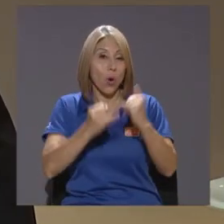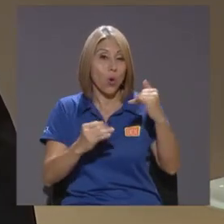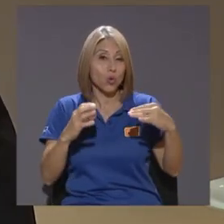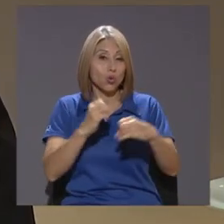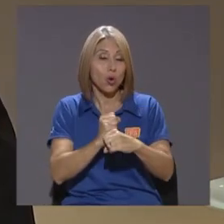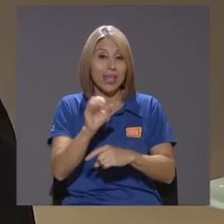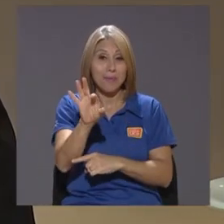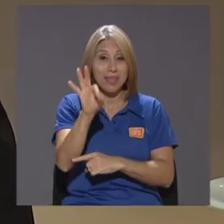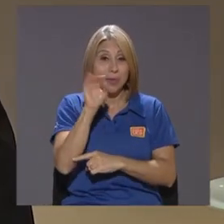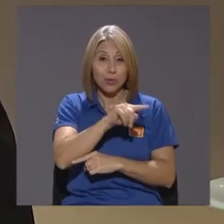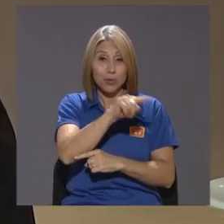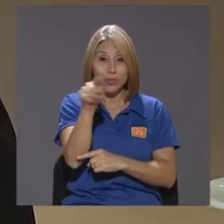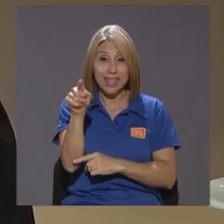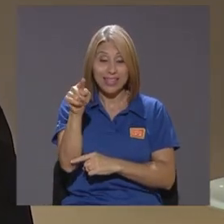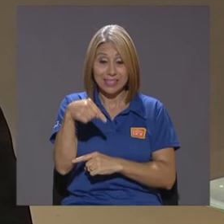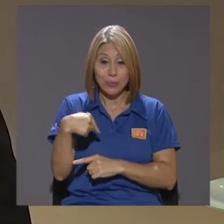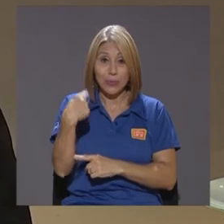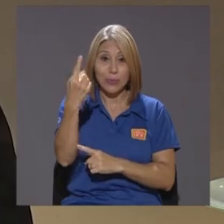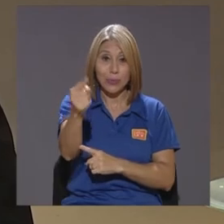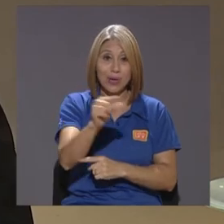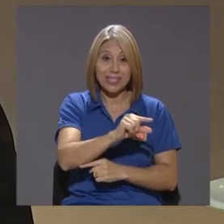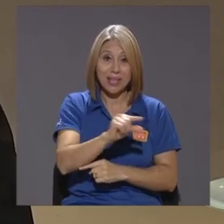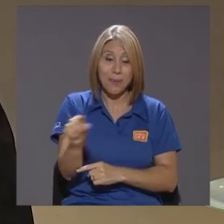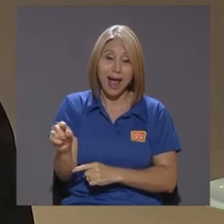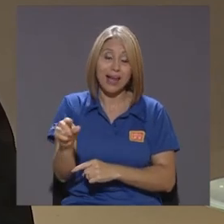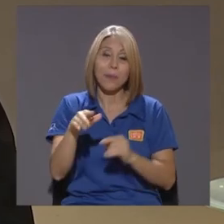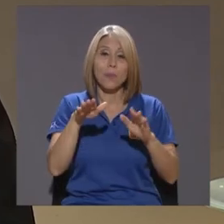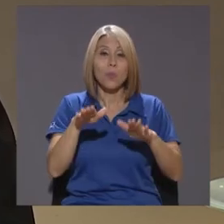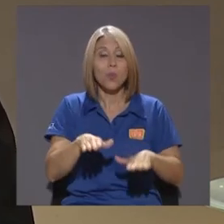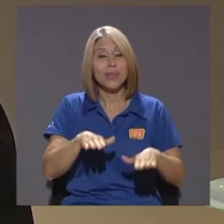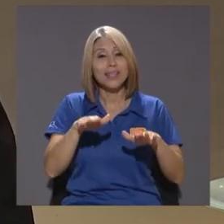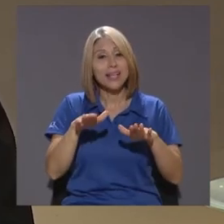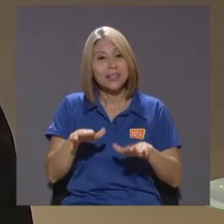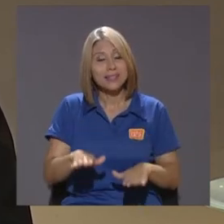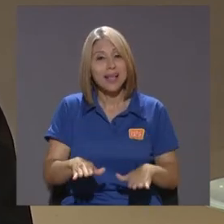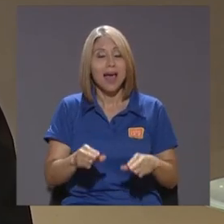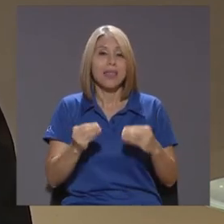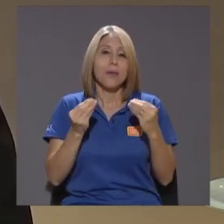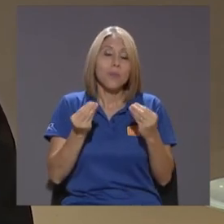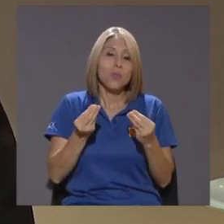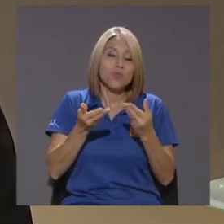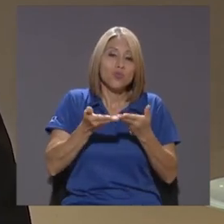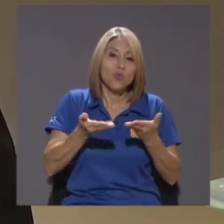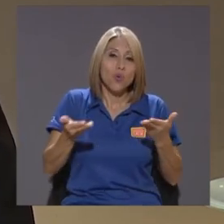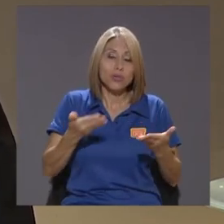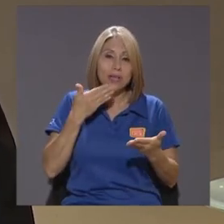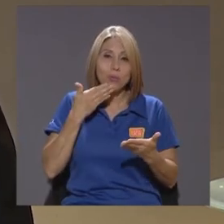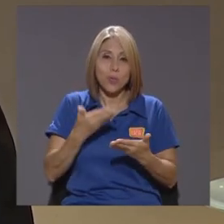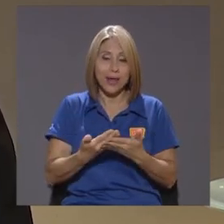Amigos A que tengan Una semana próxima Muy descansada Muy llena De cosas buenas